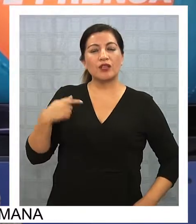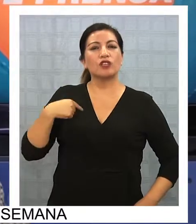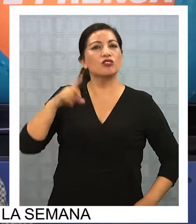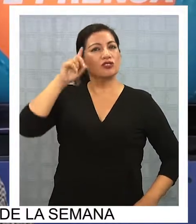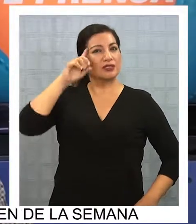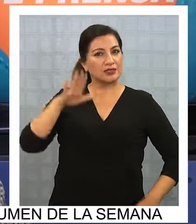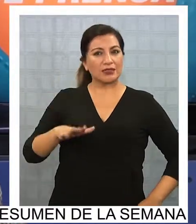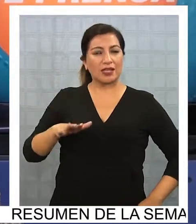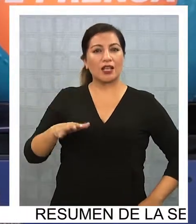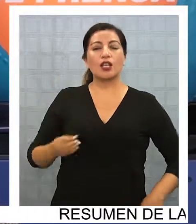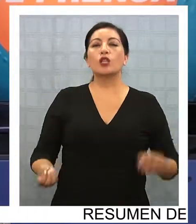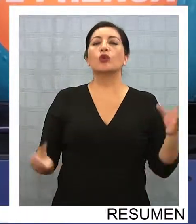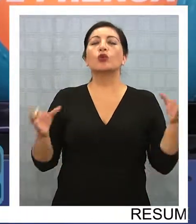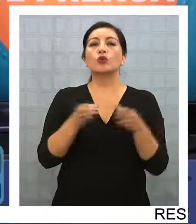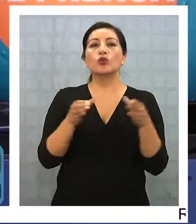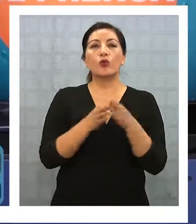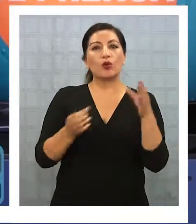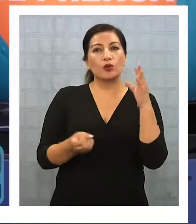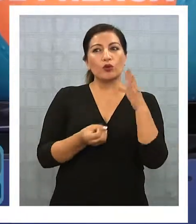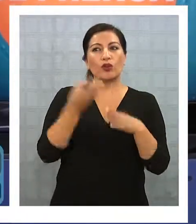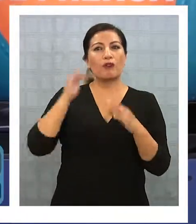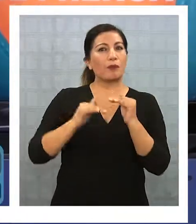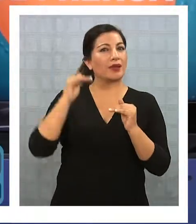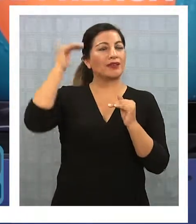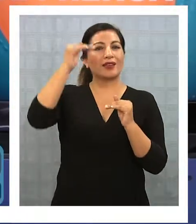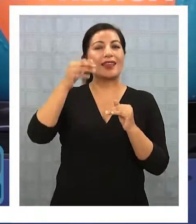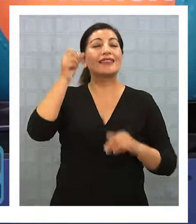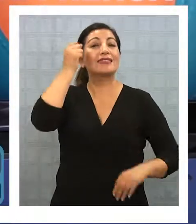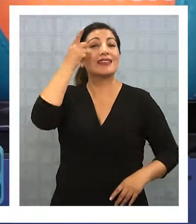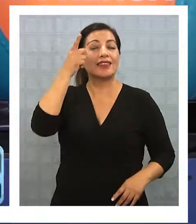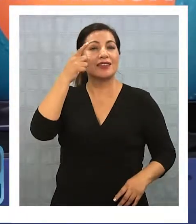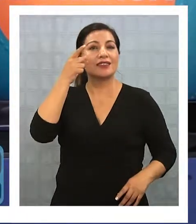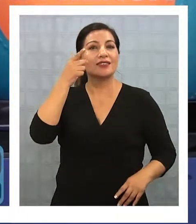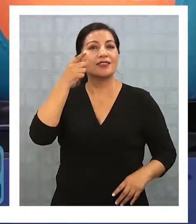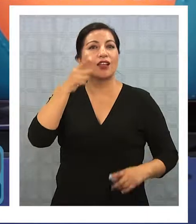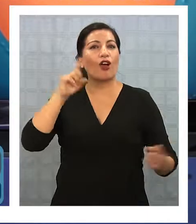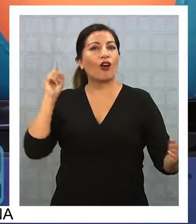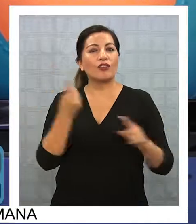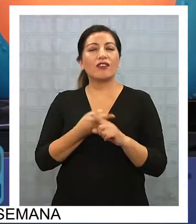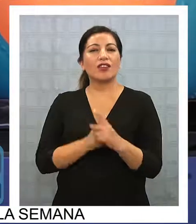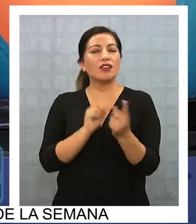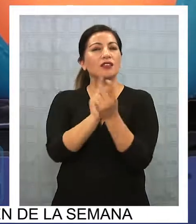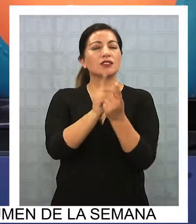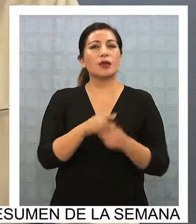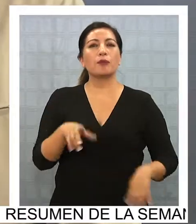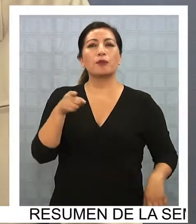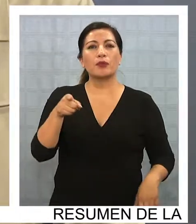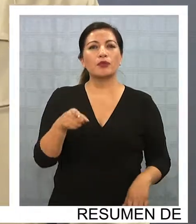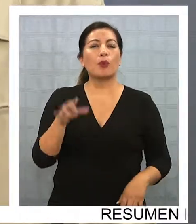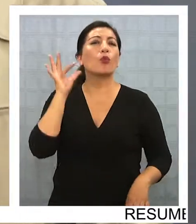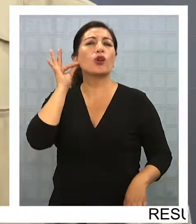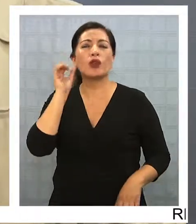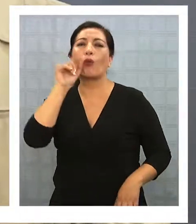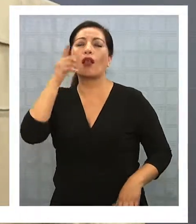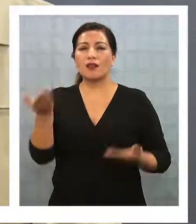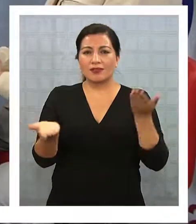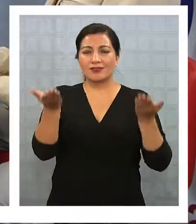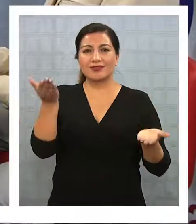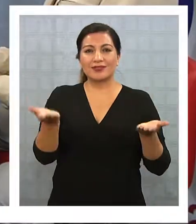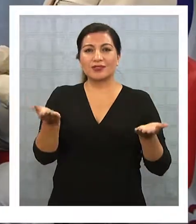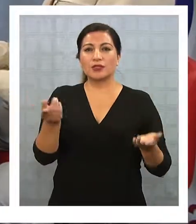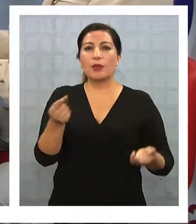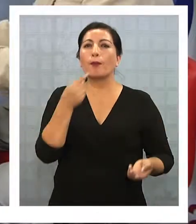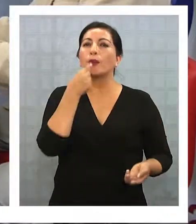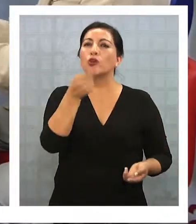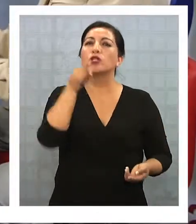sea capaz la nueva mayoría en base a ideas de reentenderse de reencontrarse y si el escenario Beatriz Sánchez que va a